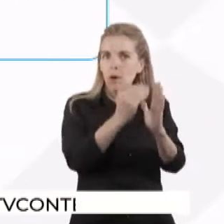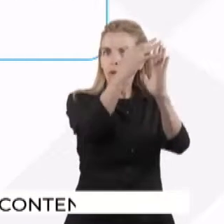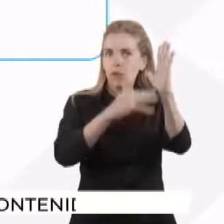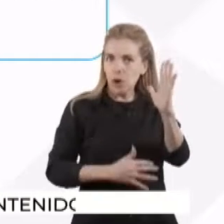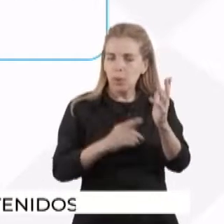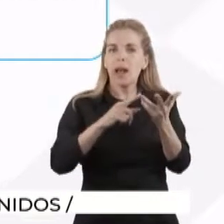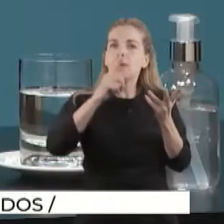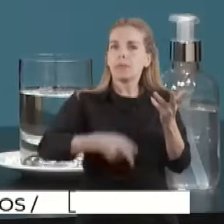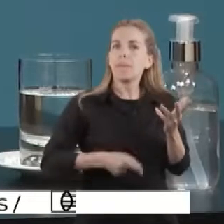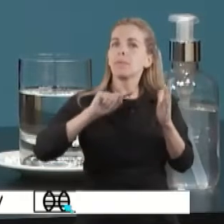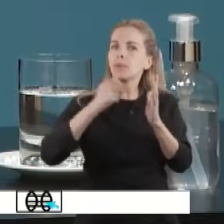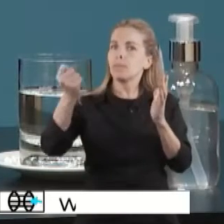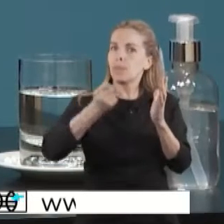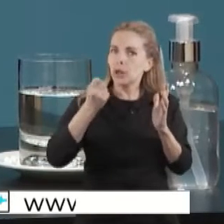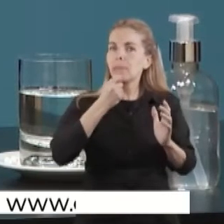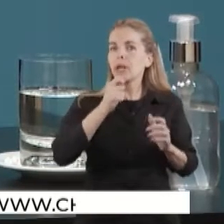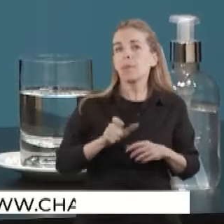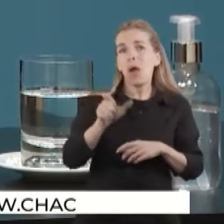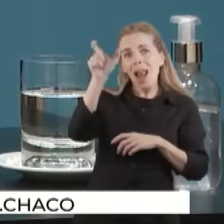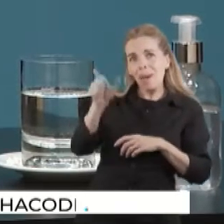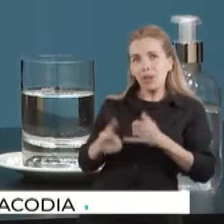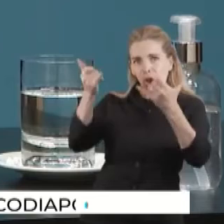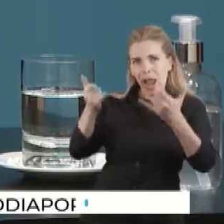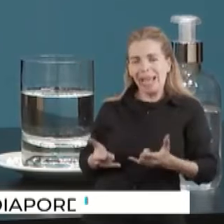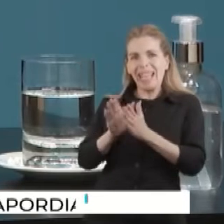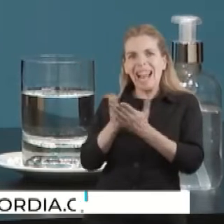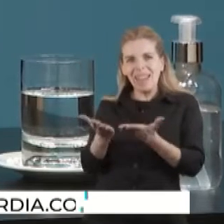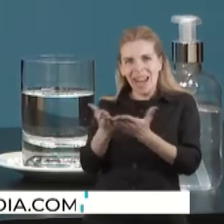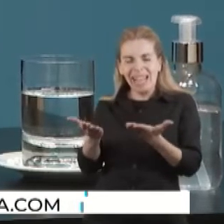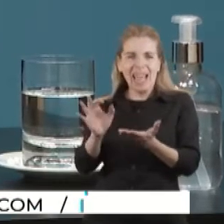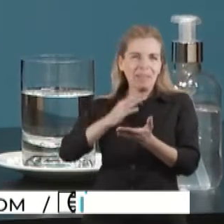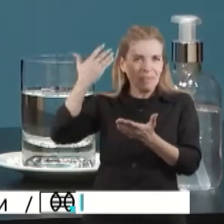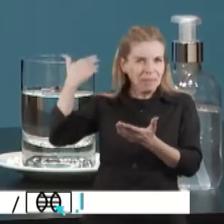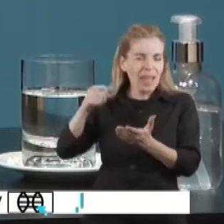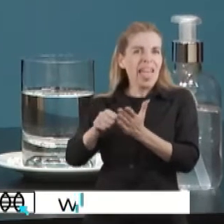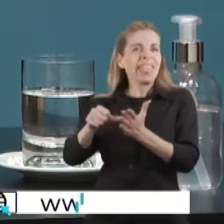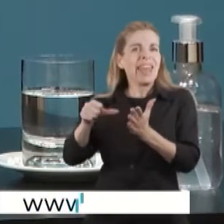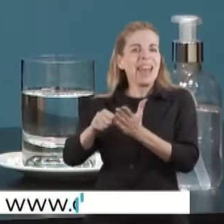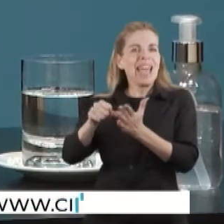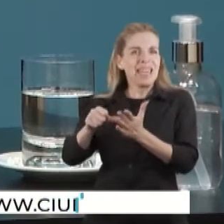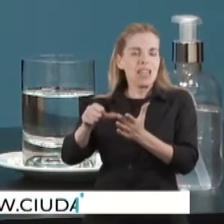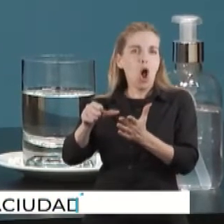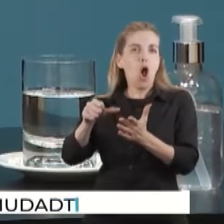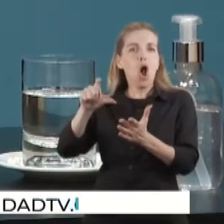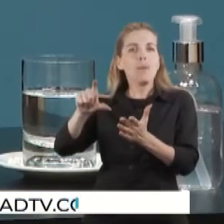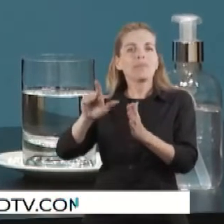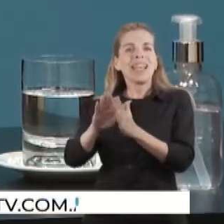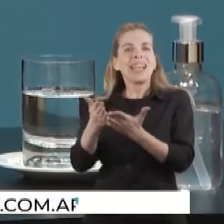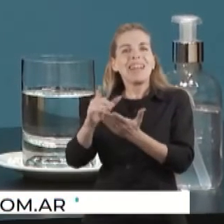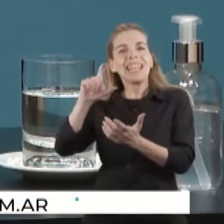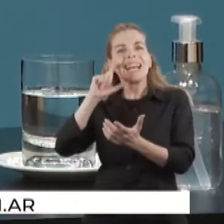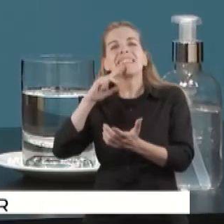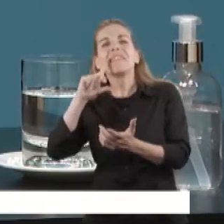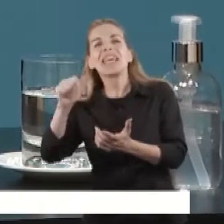Otro dato importante es que las personas que tengan libreta cívica o de enreglamiento van a ser atendidas en forma presencial